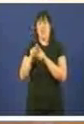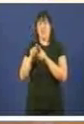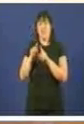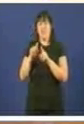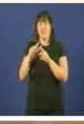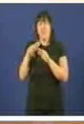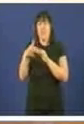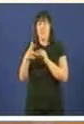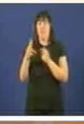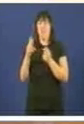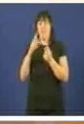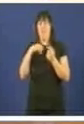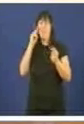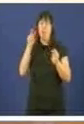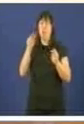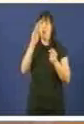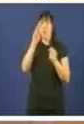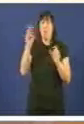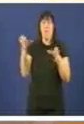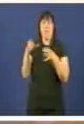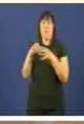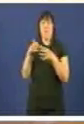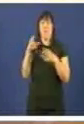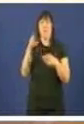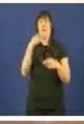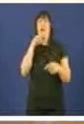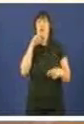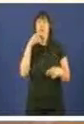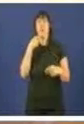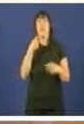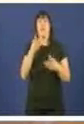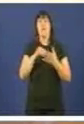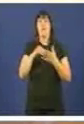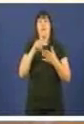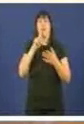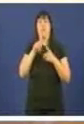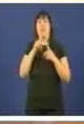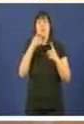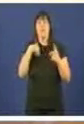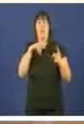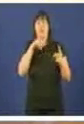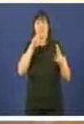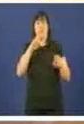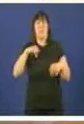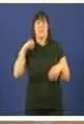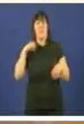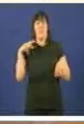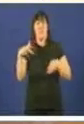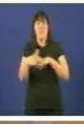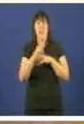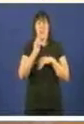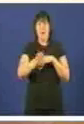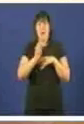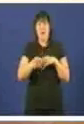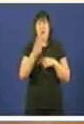Incrementanse as voces que desde o Partido Popular falanxas en ambases de introducción do copagamento sanitario, de pagar por unha